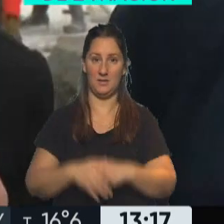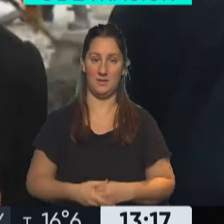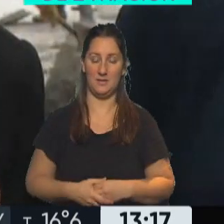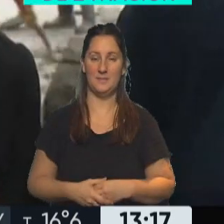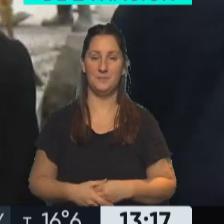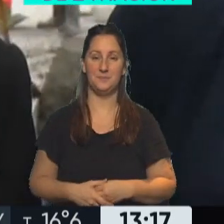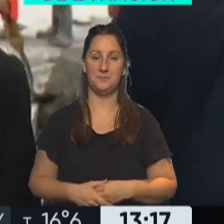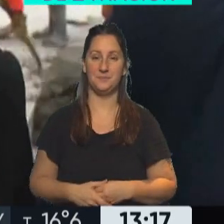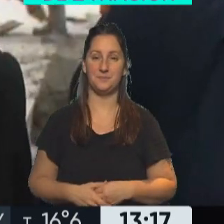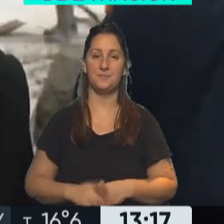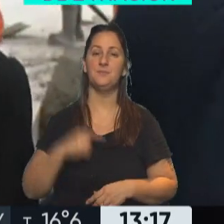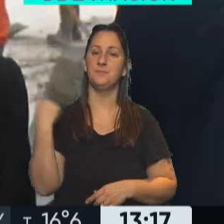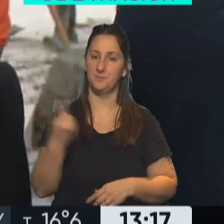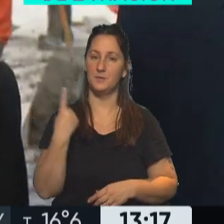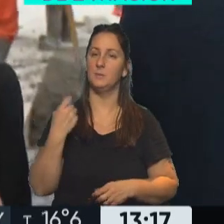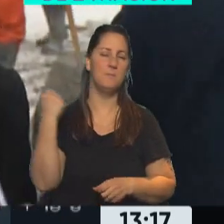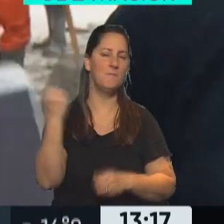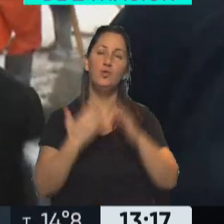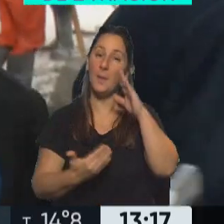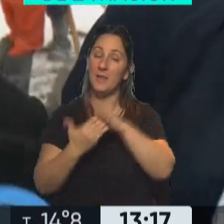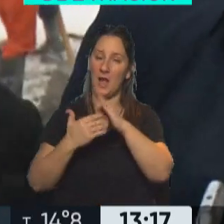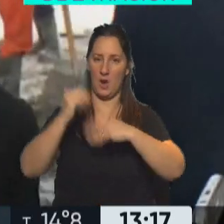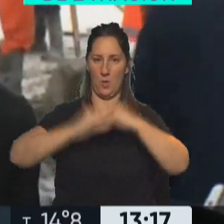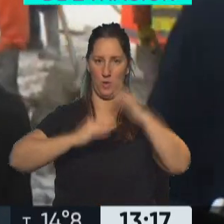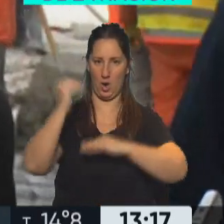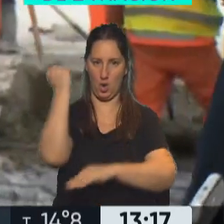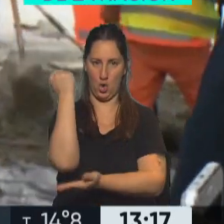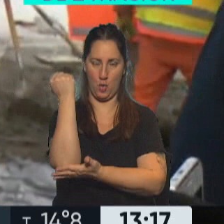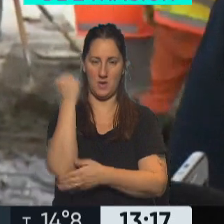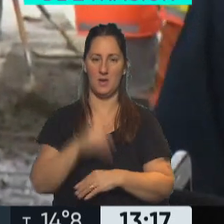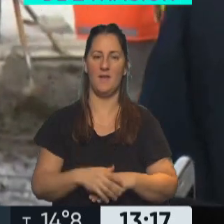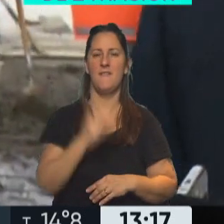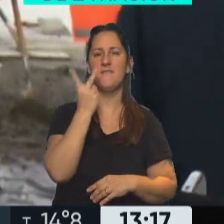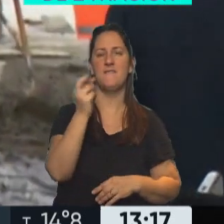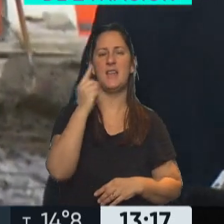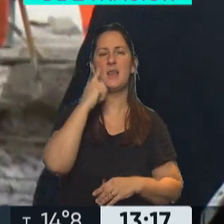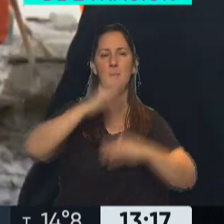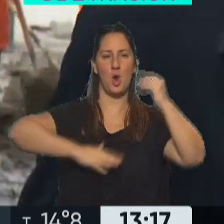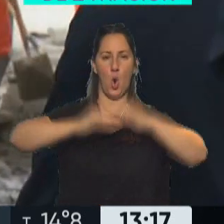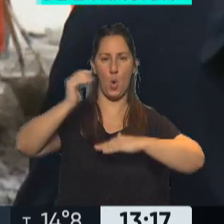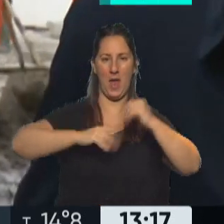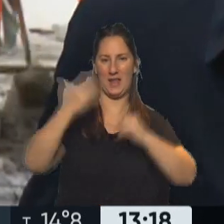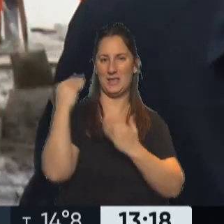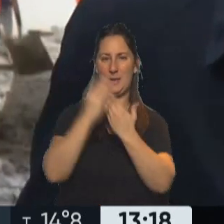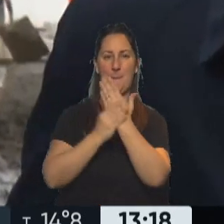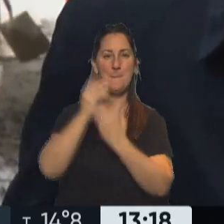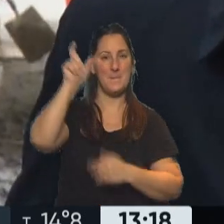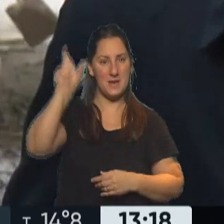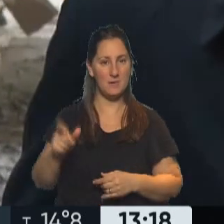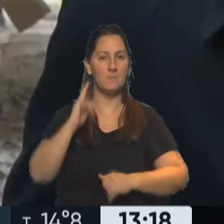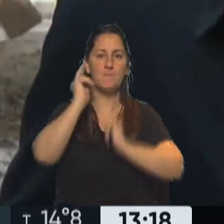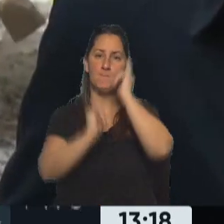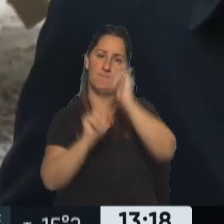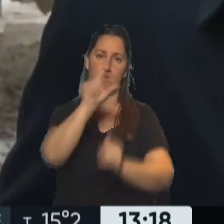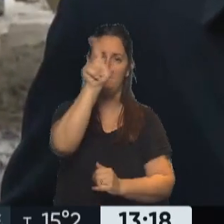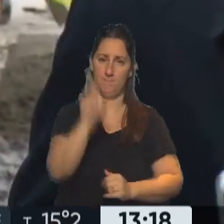Para nosotros es un gran dinamizador de la economía. Presidente, son 20.000 obras públicas, justamente el ministro presentaba el otro día, que se están realizando